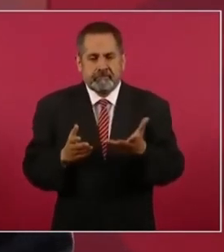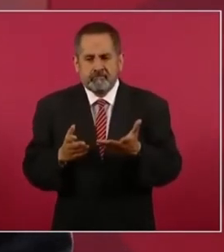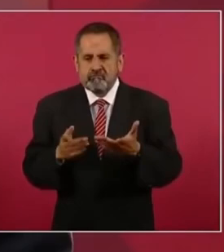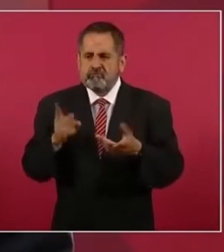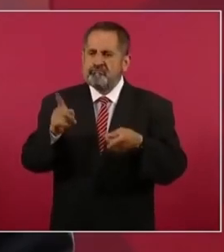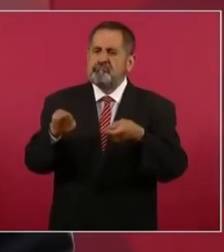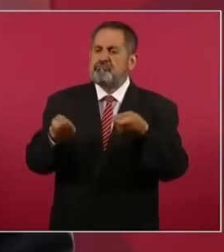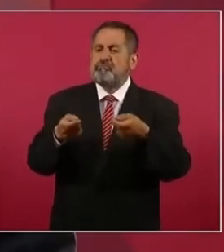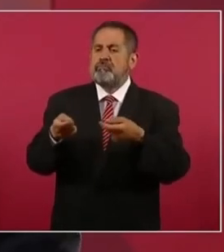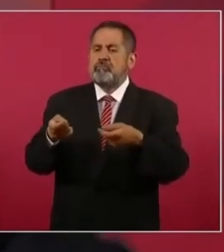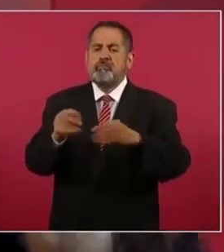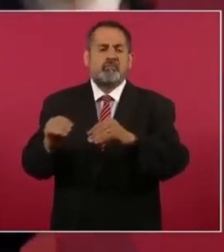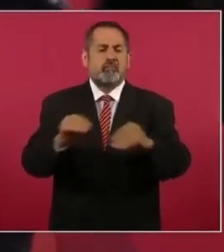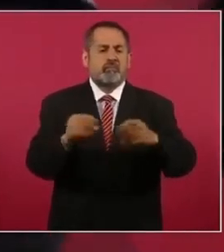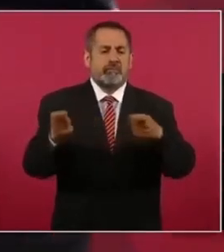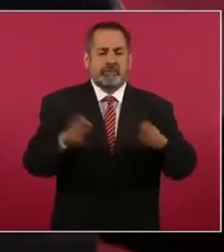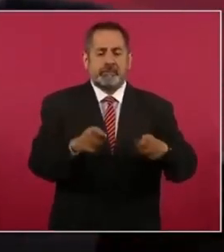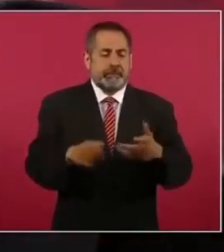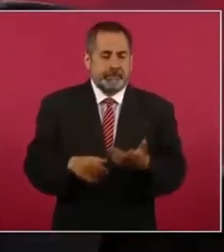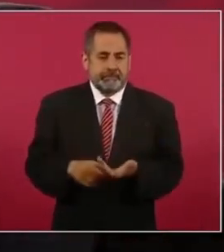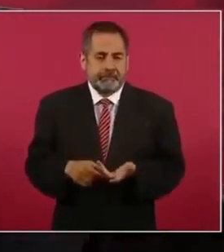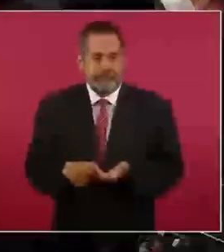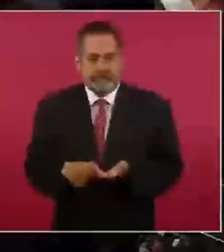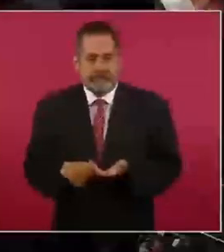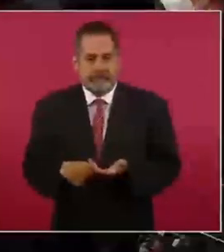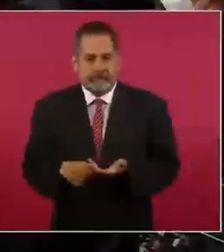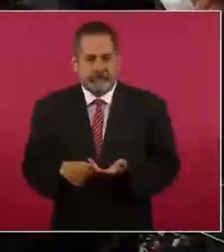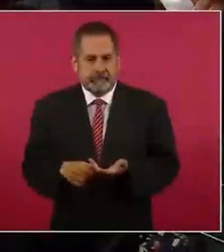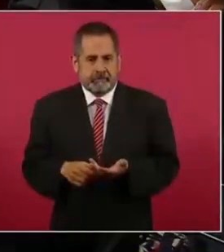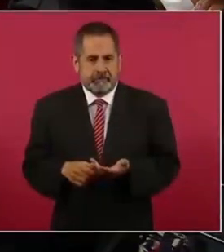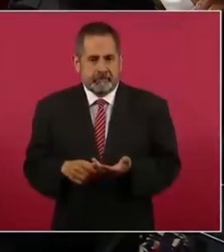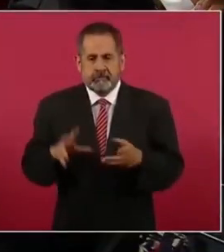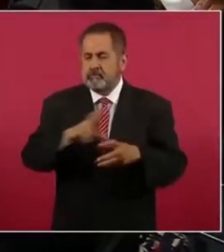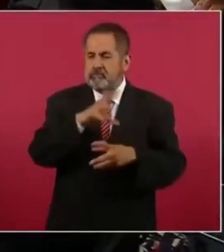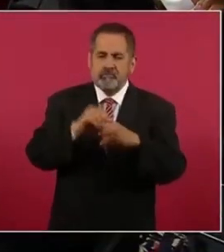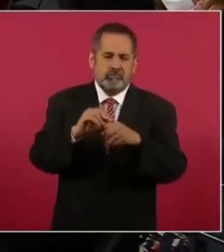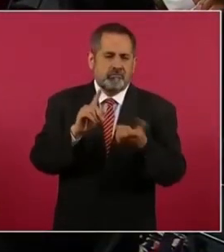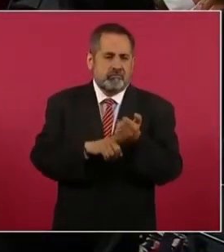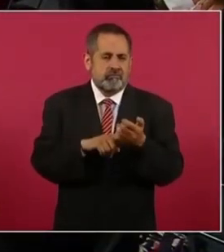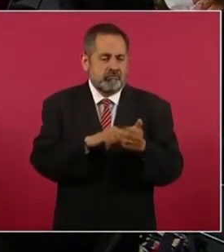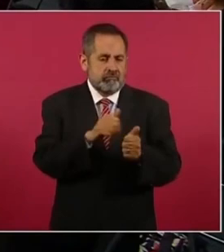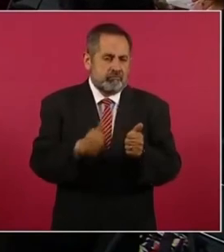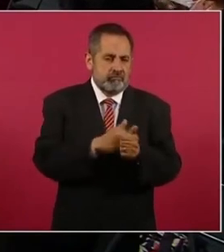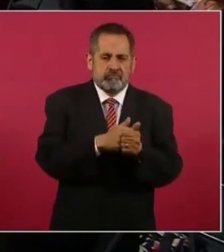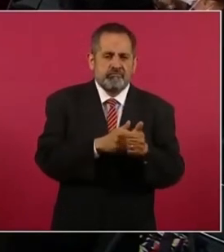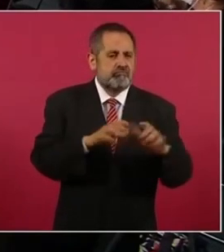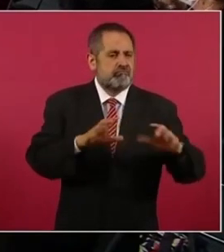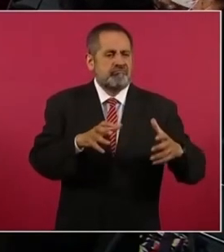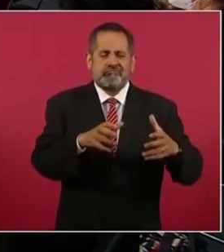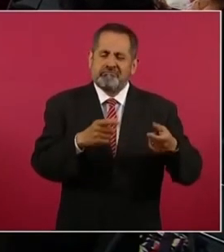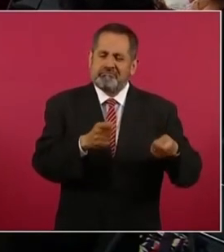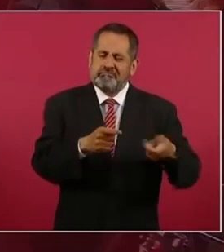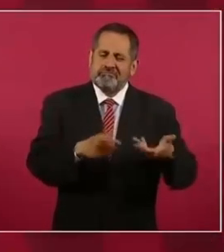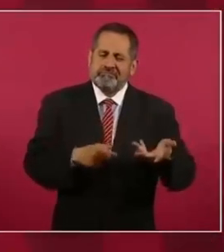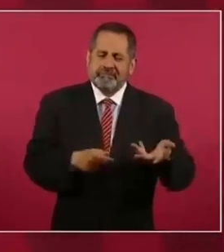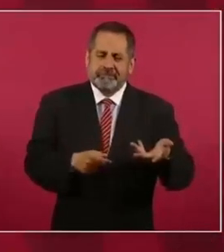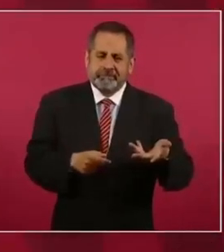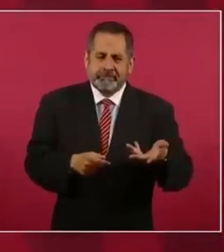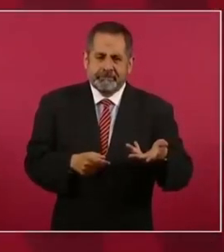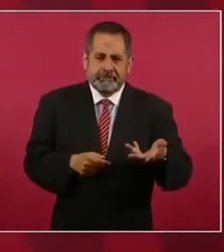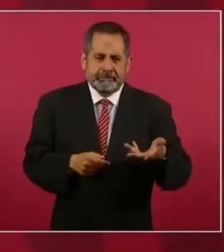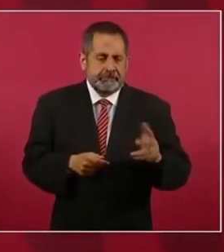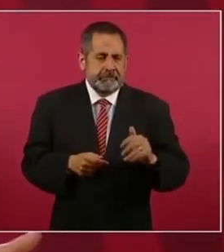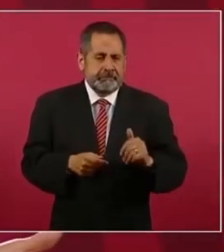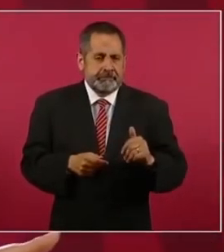impacto y más el poder del Estado si se tiene sí a